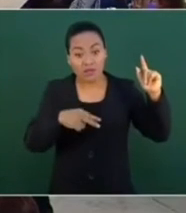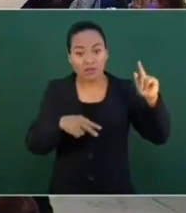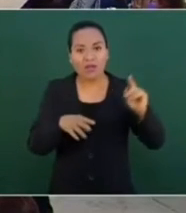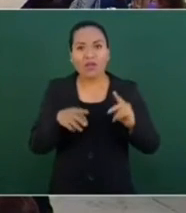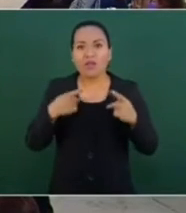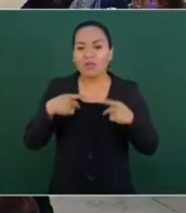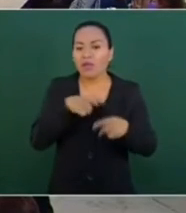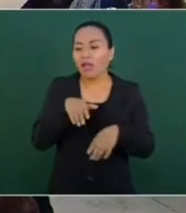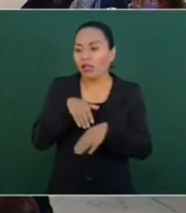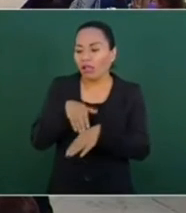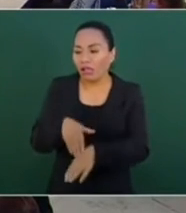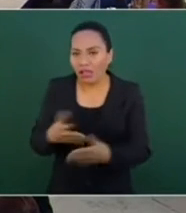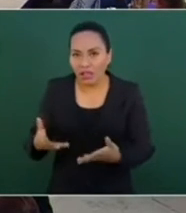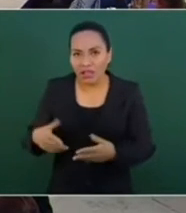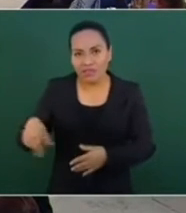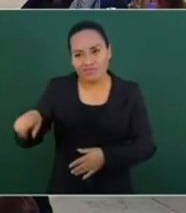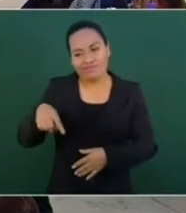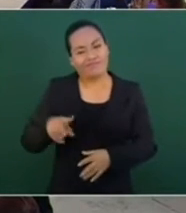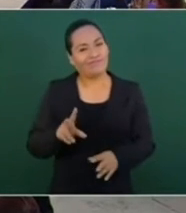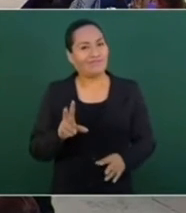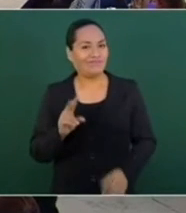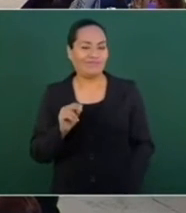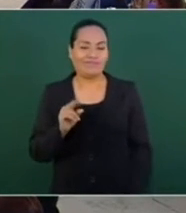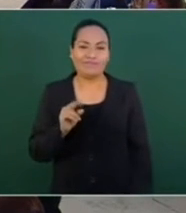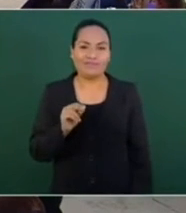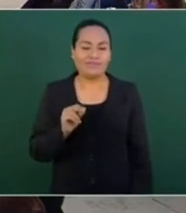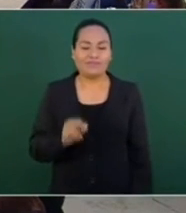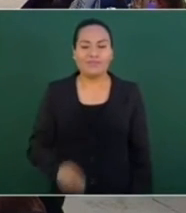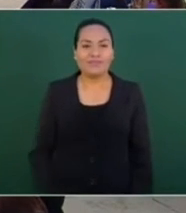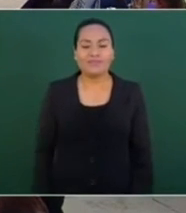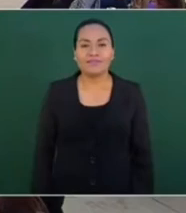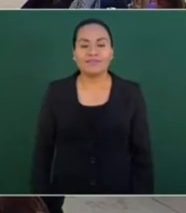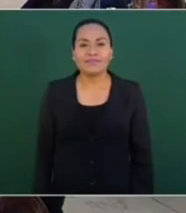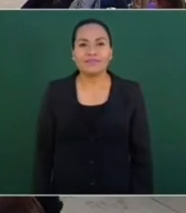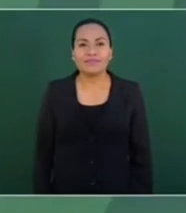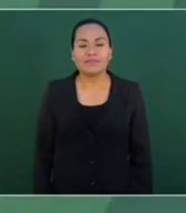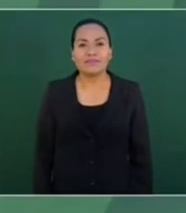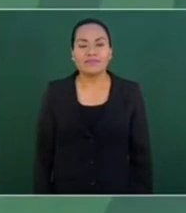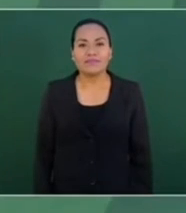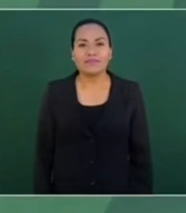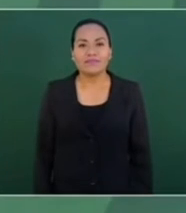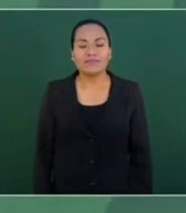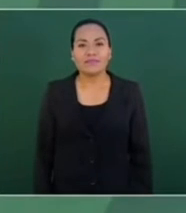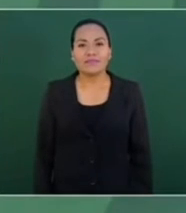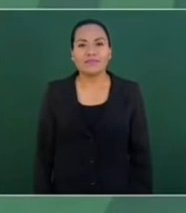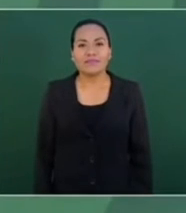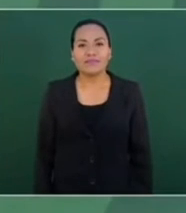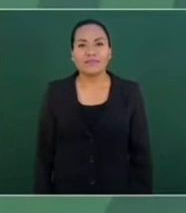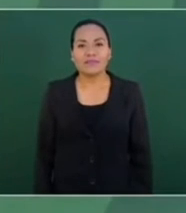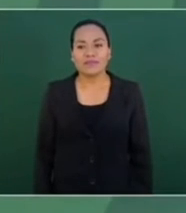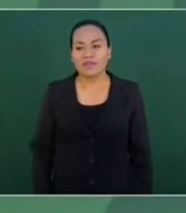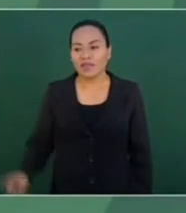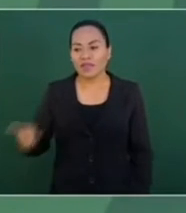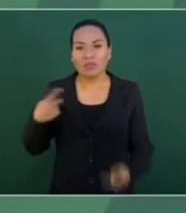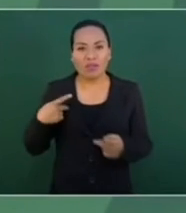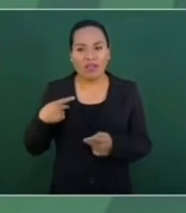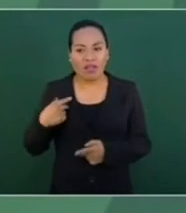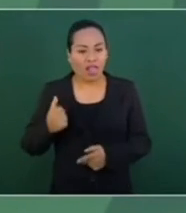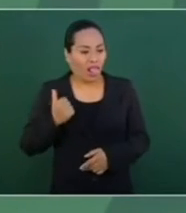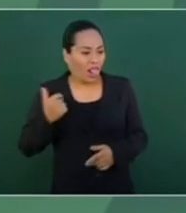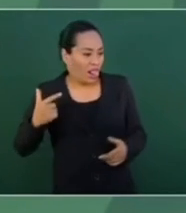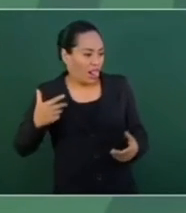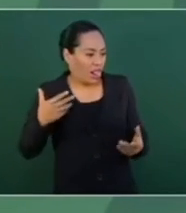ya nos hubiesen avasallado. Gracias.